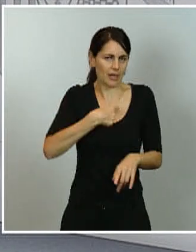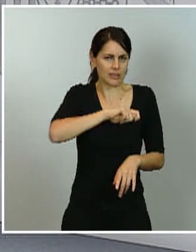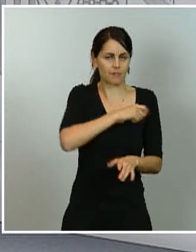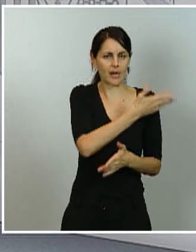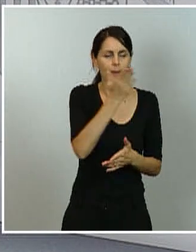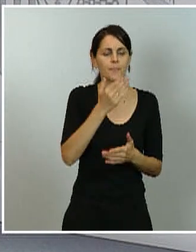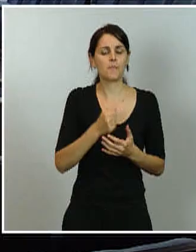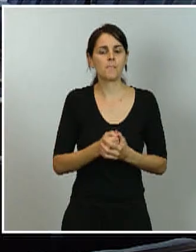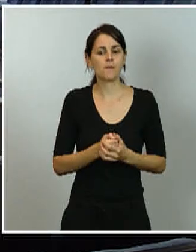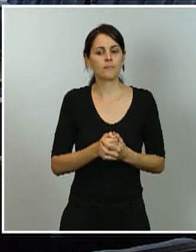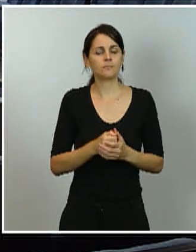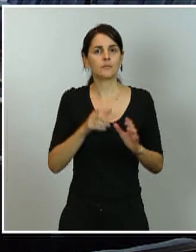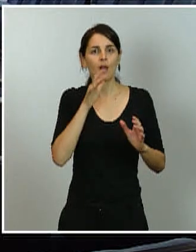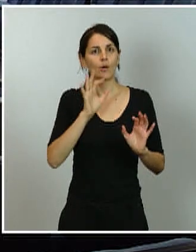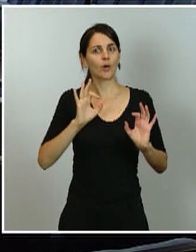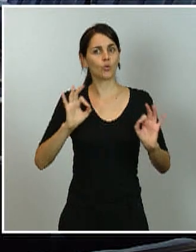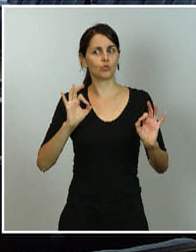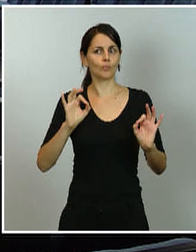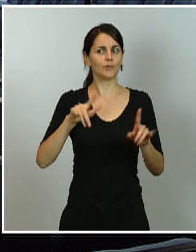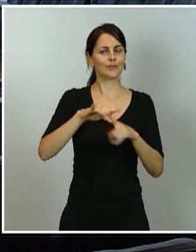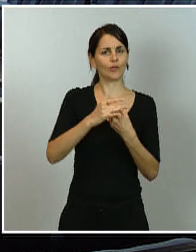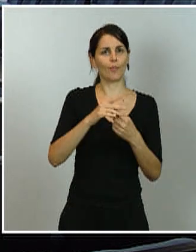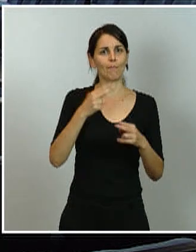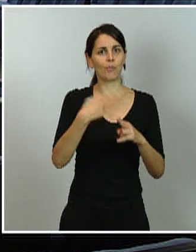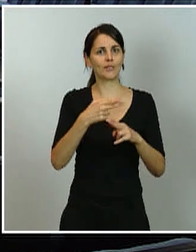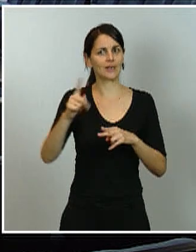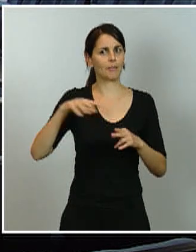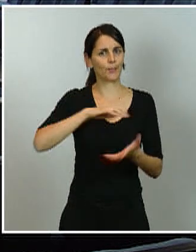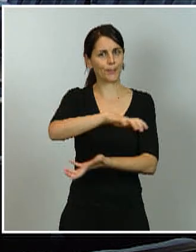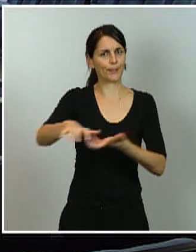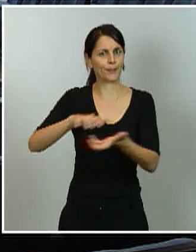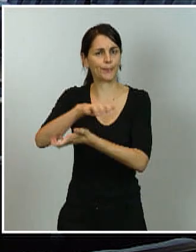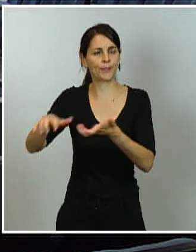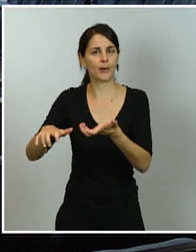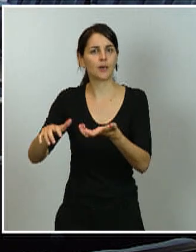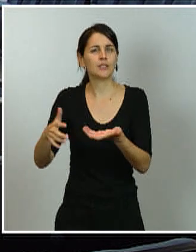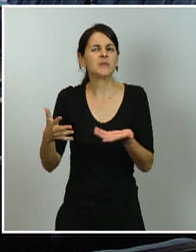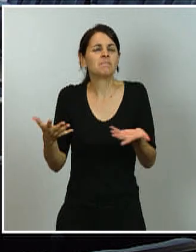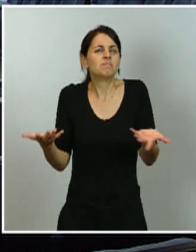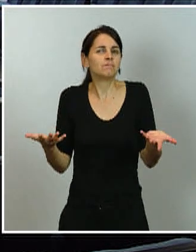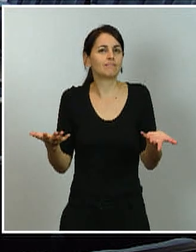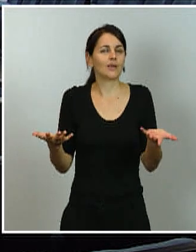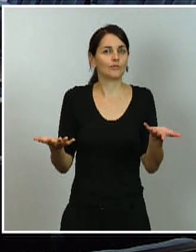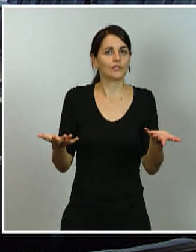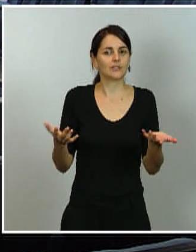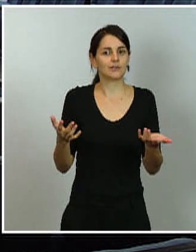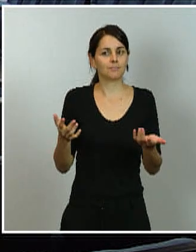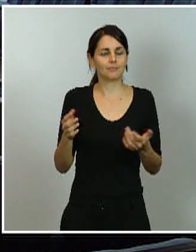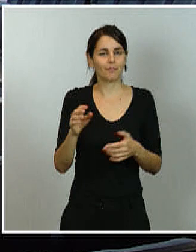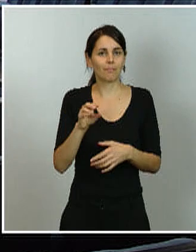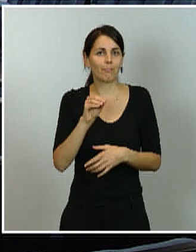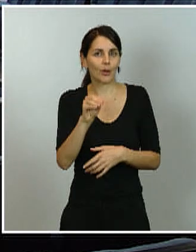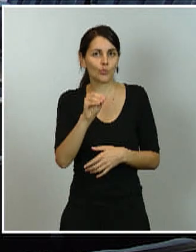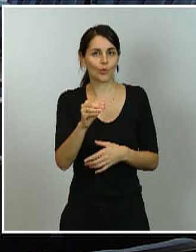a una situación política de crispación. ¿Cuál es la razón de por qué no se puede superar